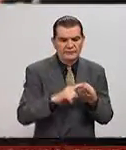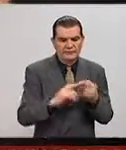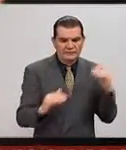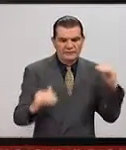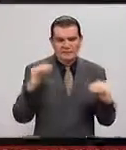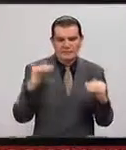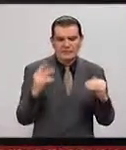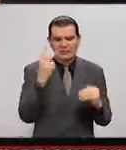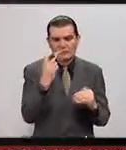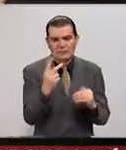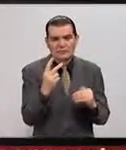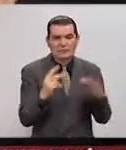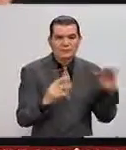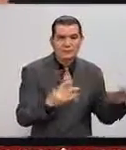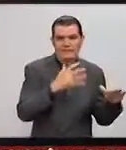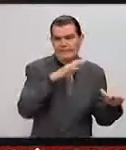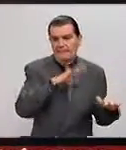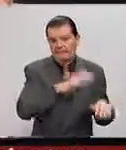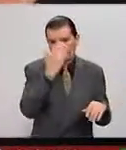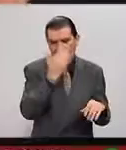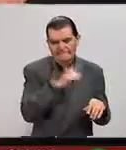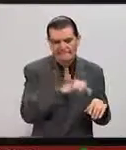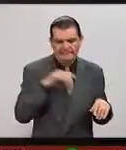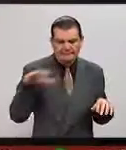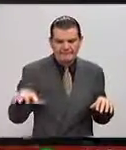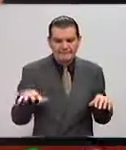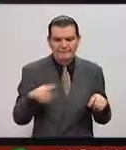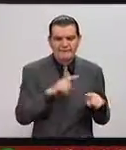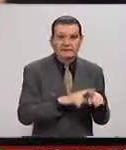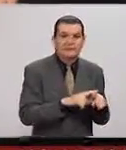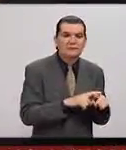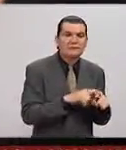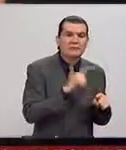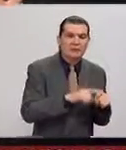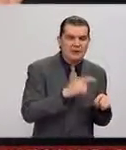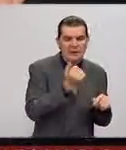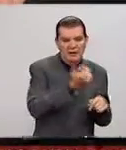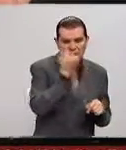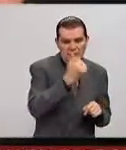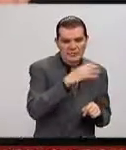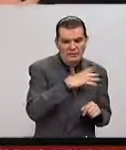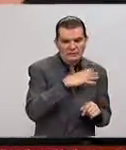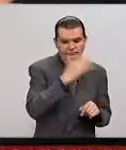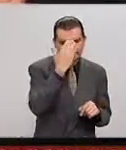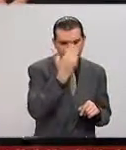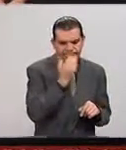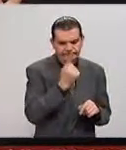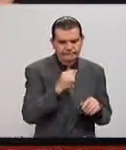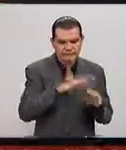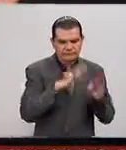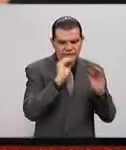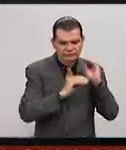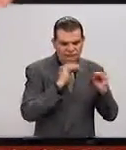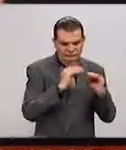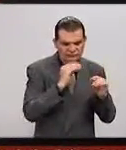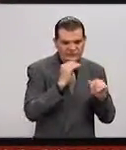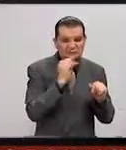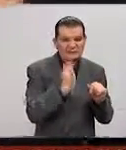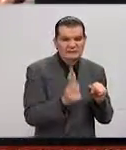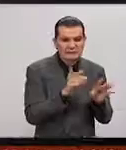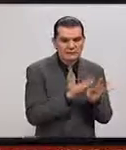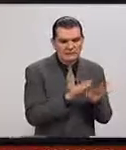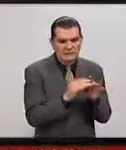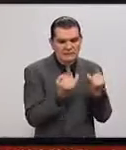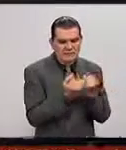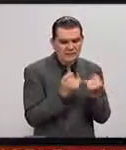equilibrio entre dos habilidades principales. Una es que el alumno tenga habilidades de expresión estética, ¿no? Esto quiere decir que no